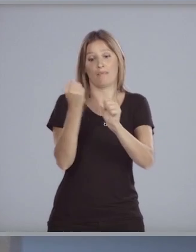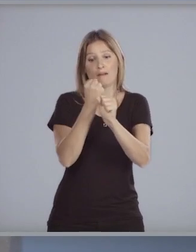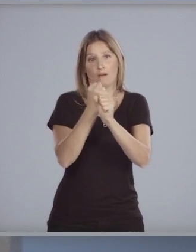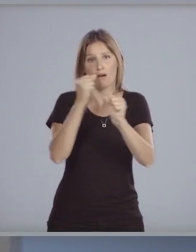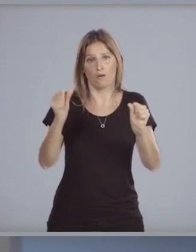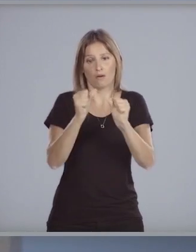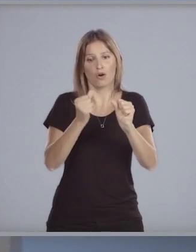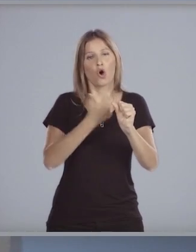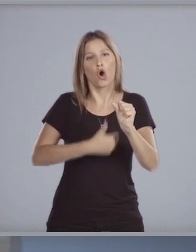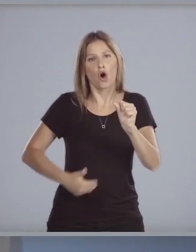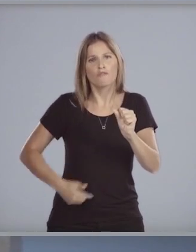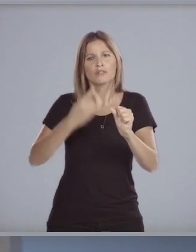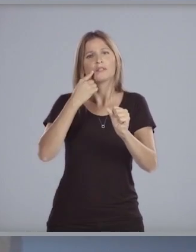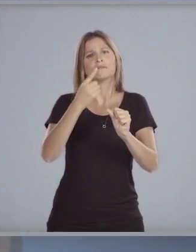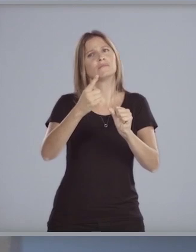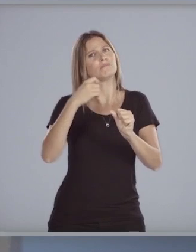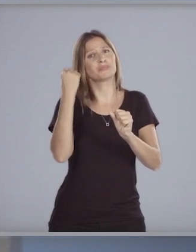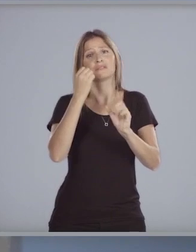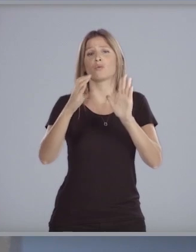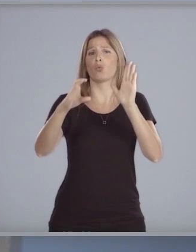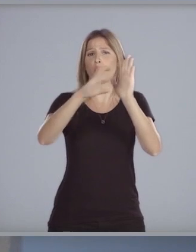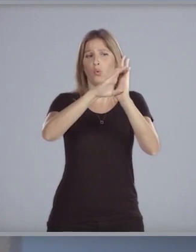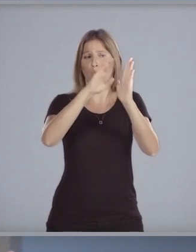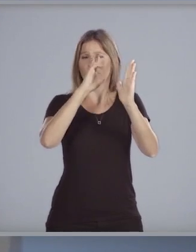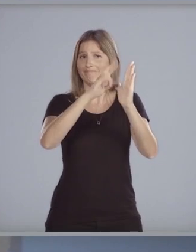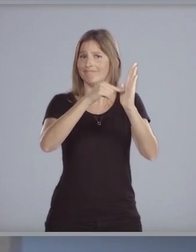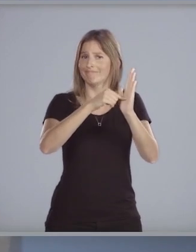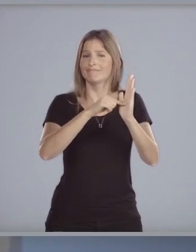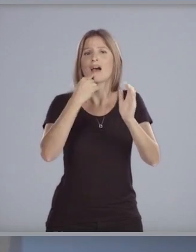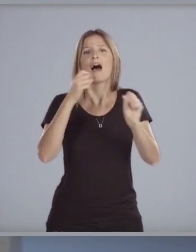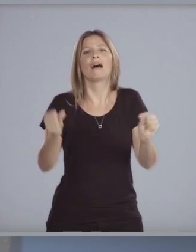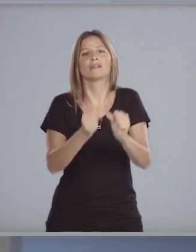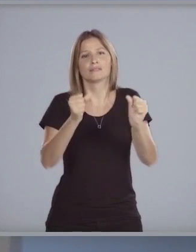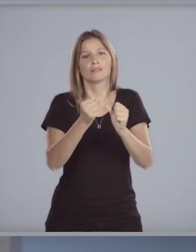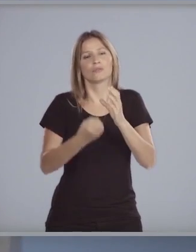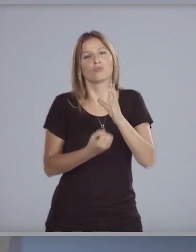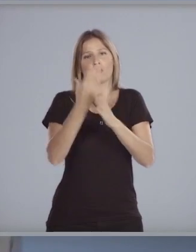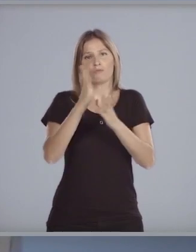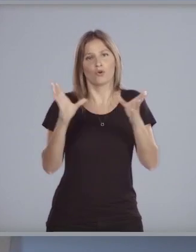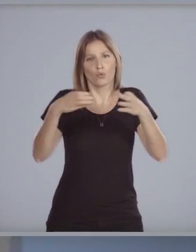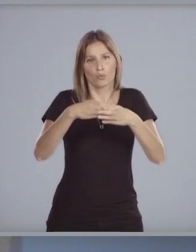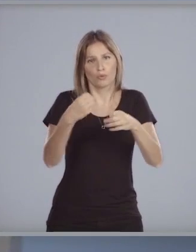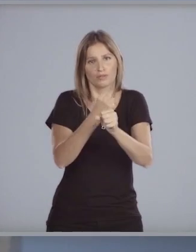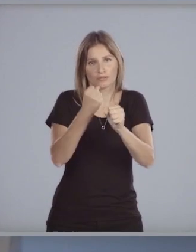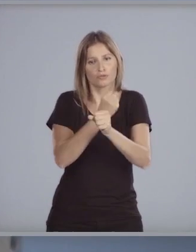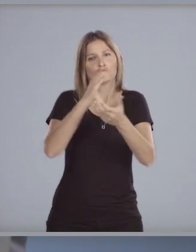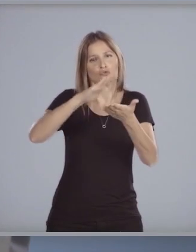acciones de gobierno está la constitución de un grupo de trabajo por verdad y justicia,